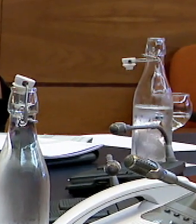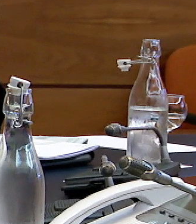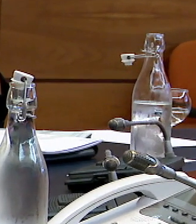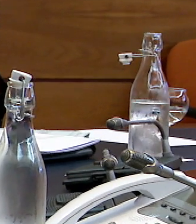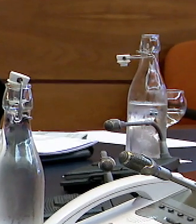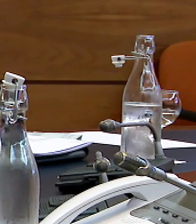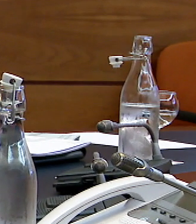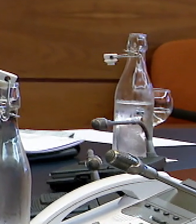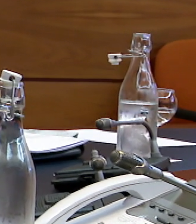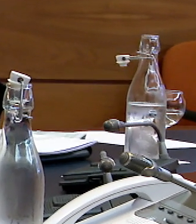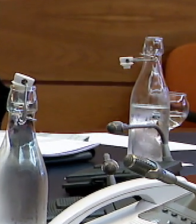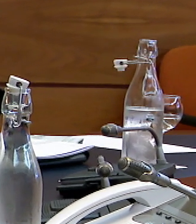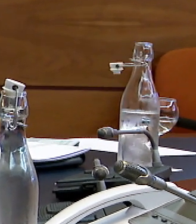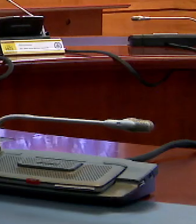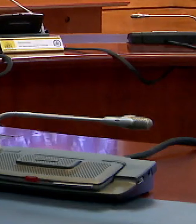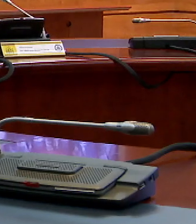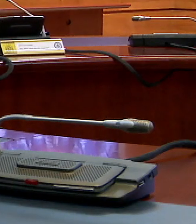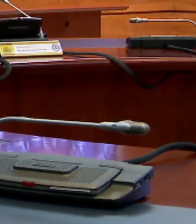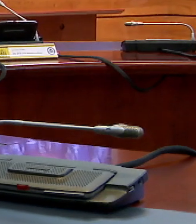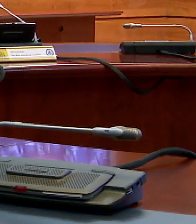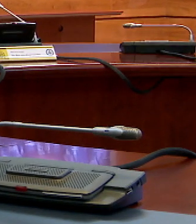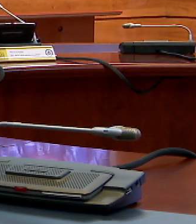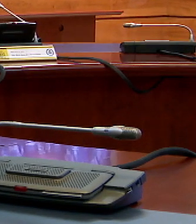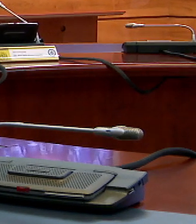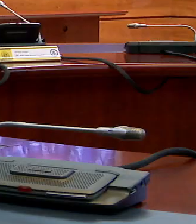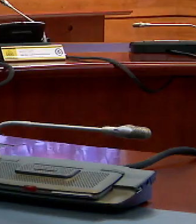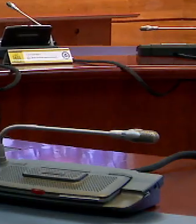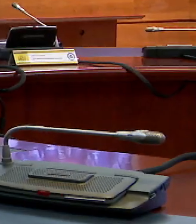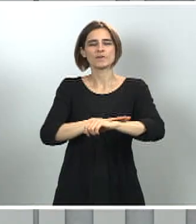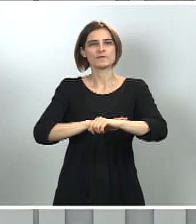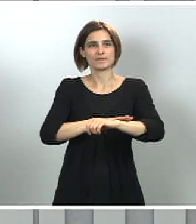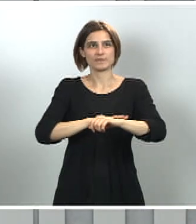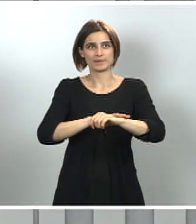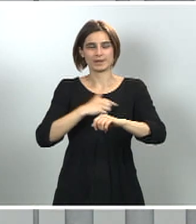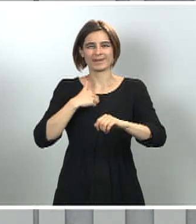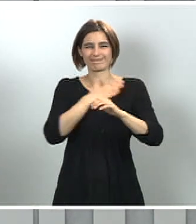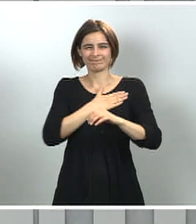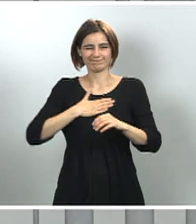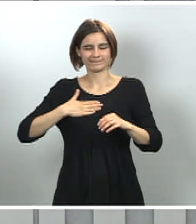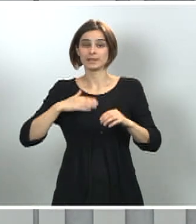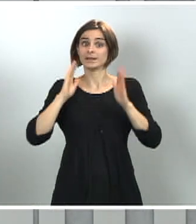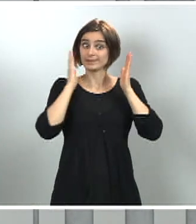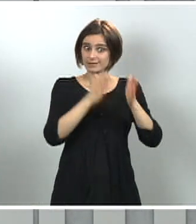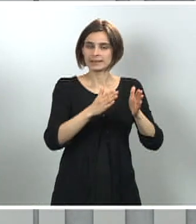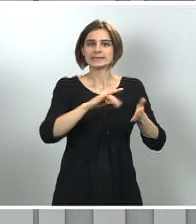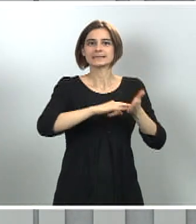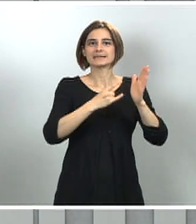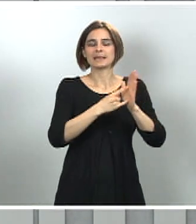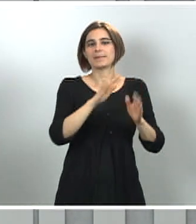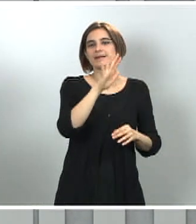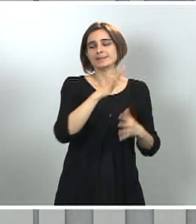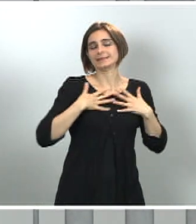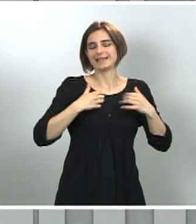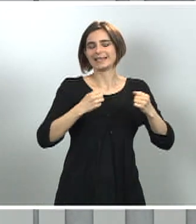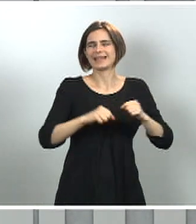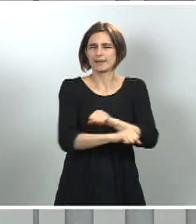de partida que ha planteado el Gobierno era, por un lado, el refuerzo de nuestro sistema sanitario, condición imprescindible para